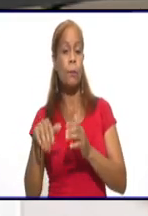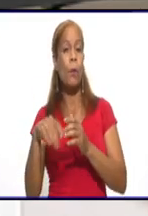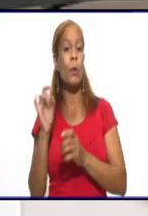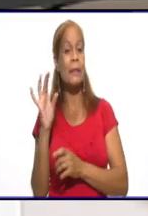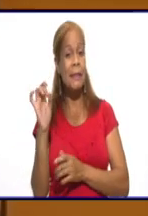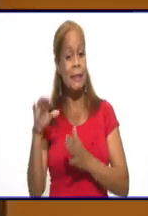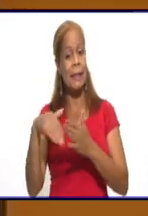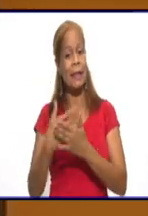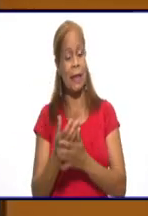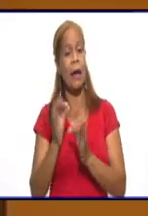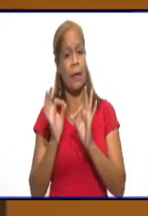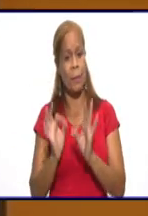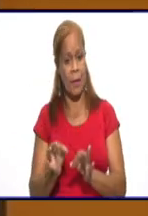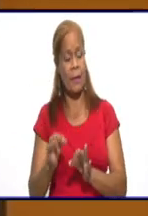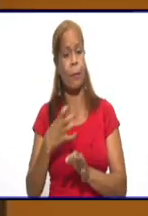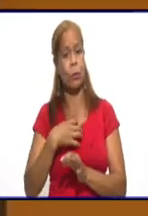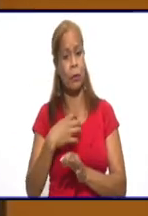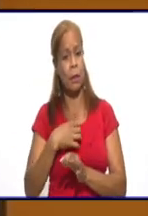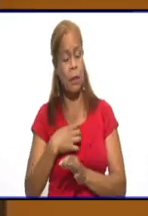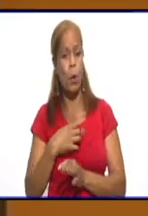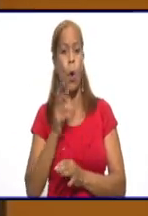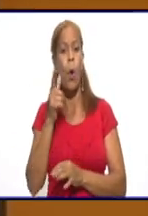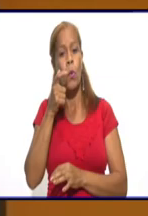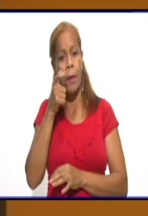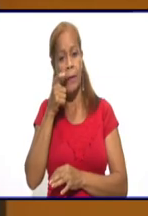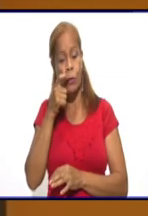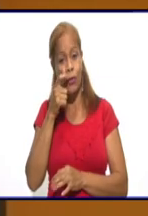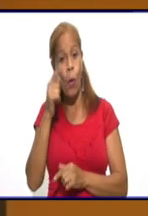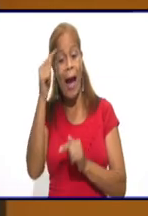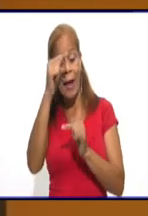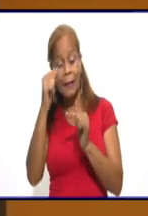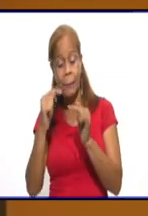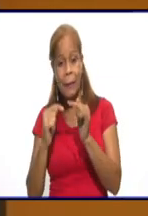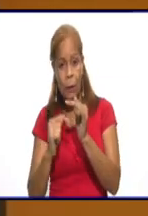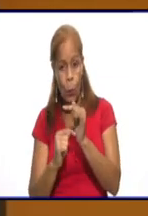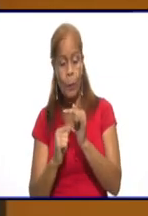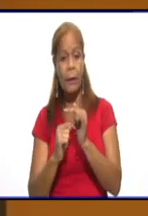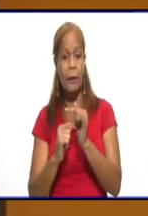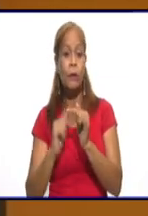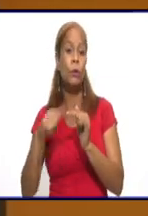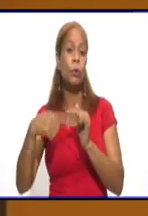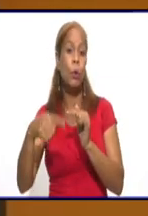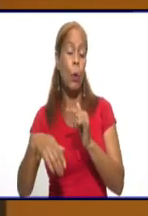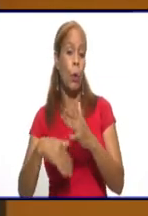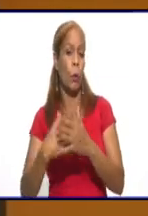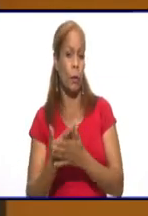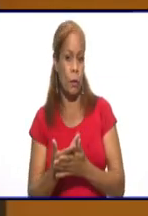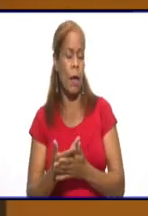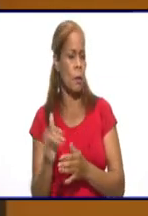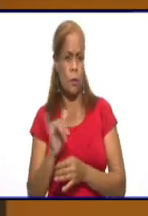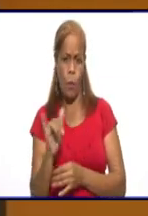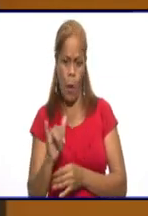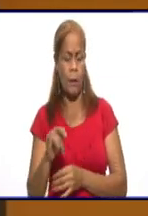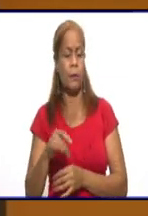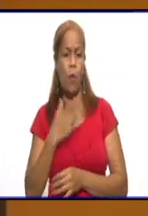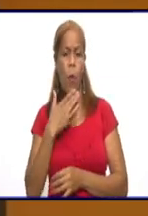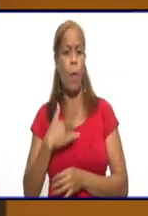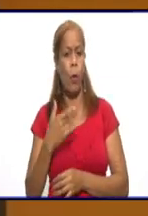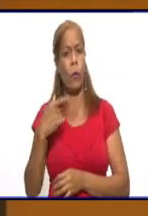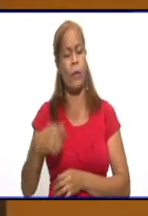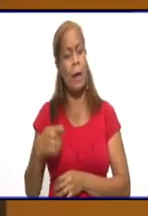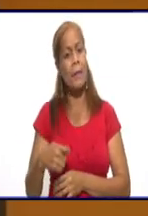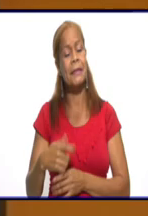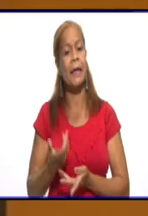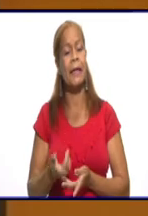últimos 15 días hemos tenido una tendencia a la disminución progresiva y gradual, que es como debe ser, de la transmisión en el